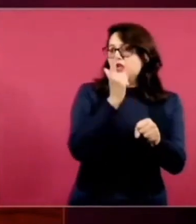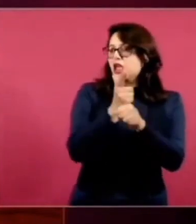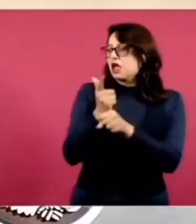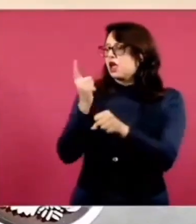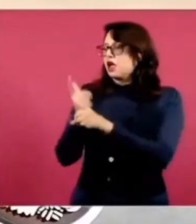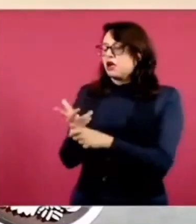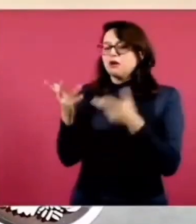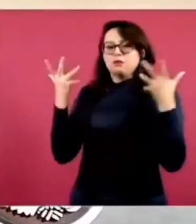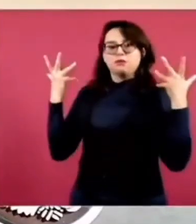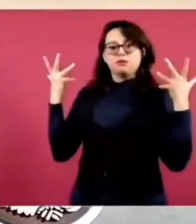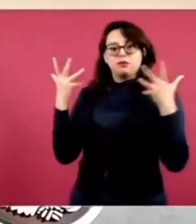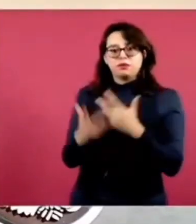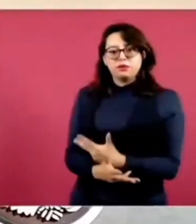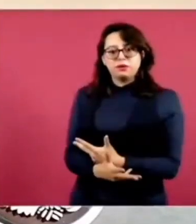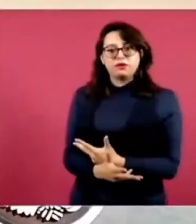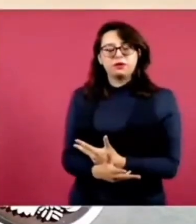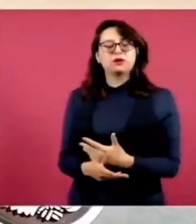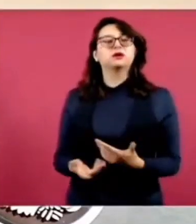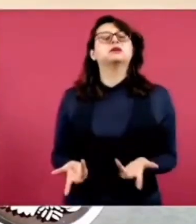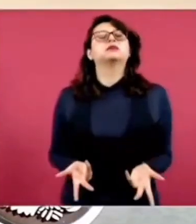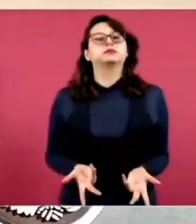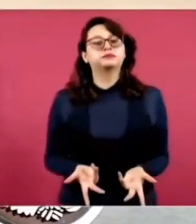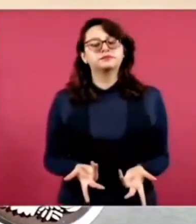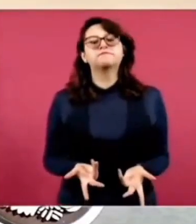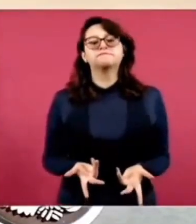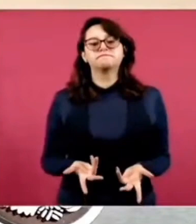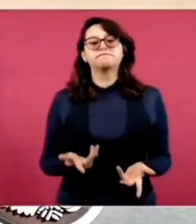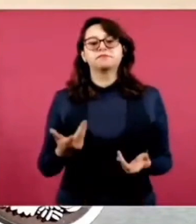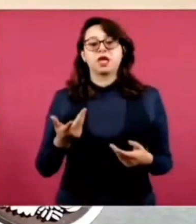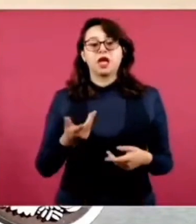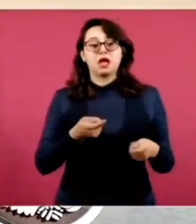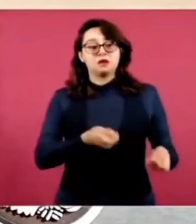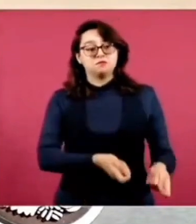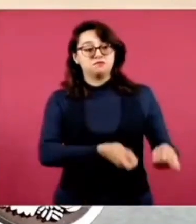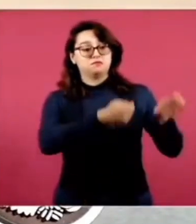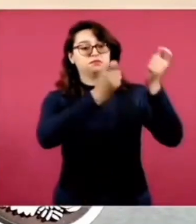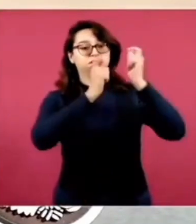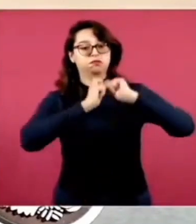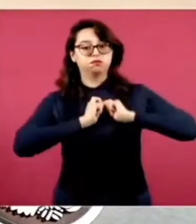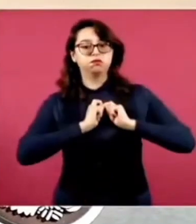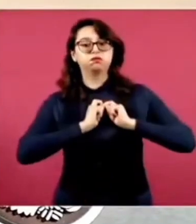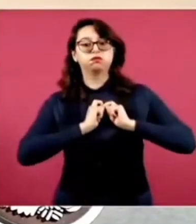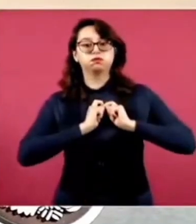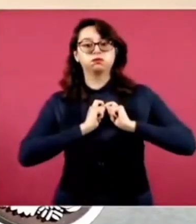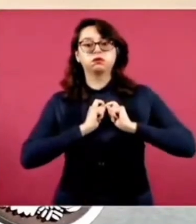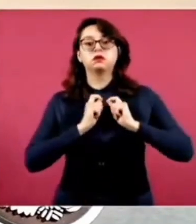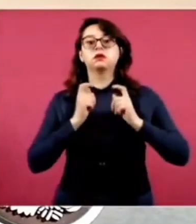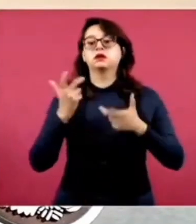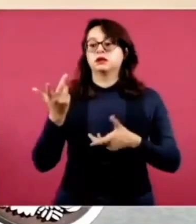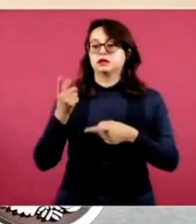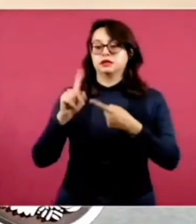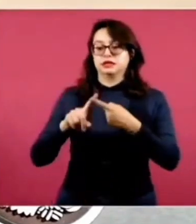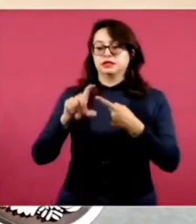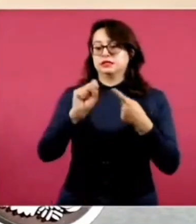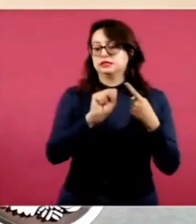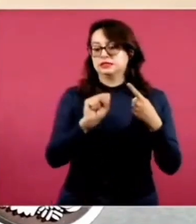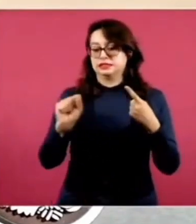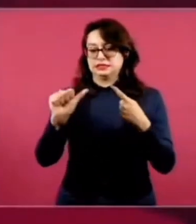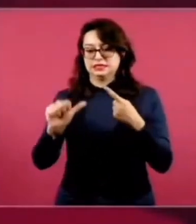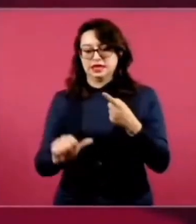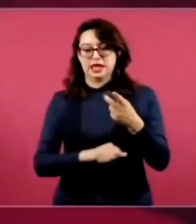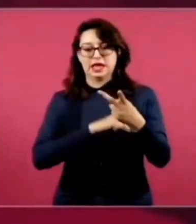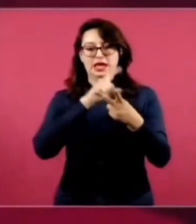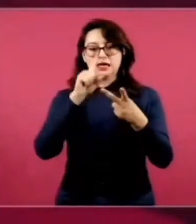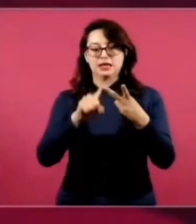nos dio la instrucción de transformar al Issste sin el apoyo y colaboración de la Secretaría de Salud,